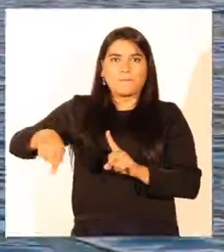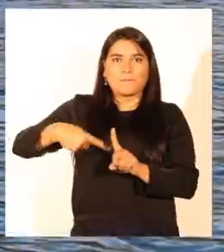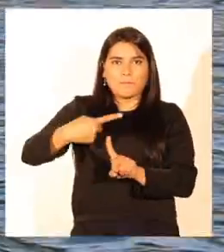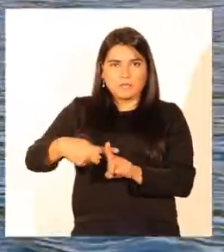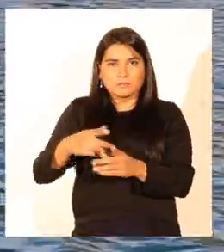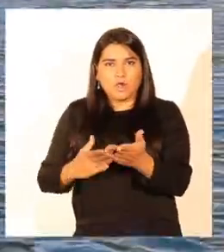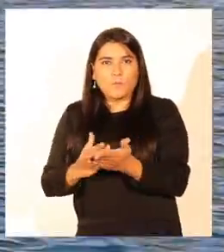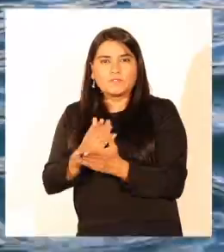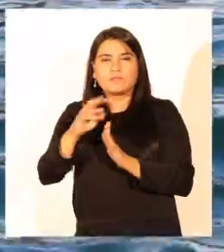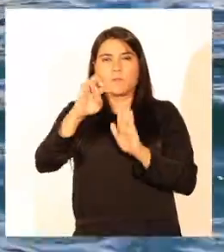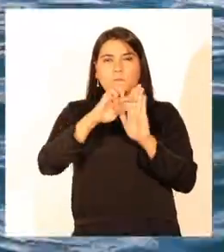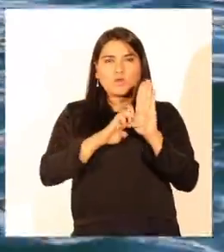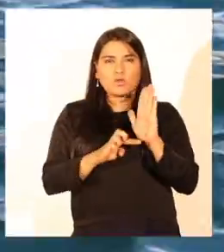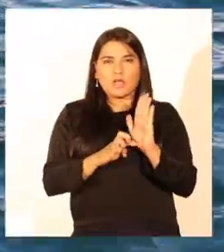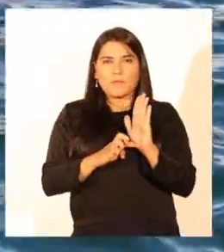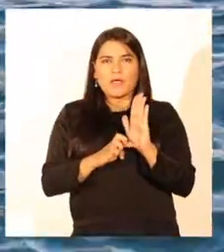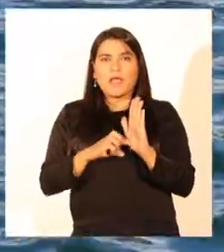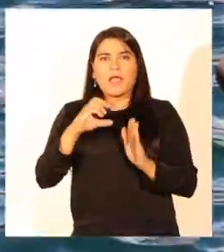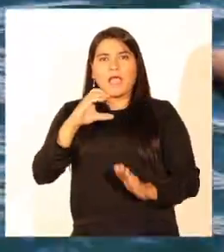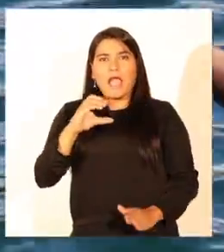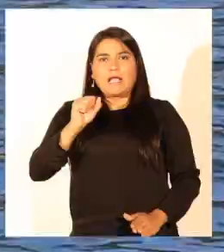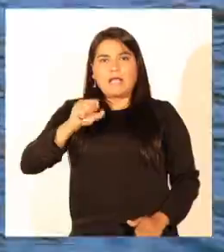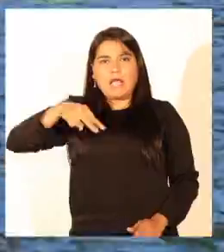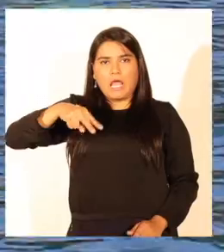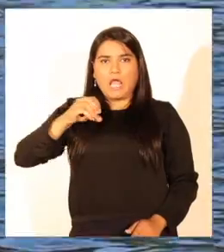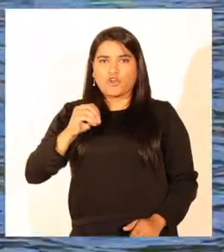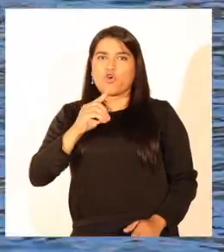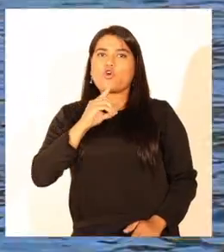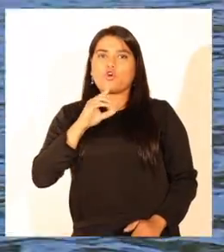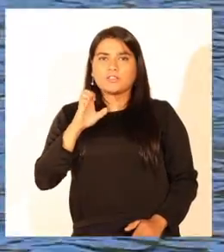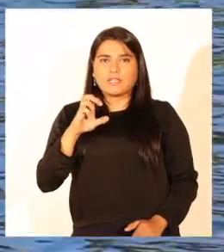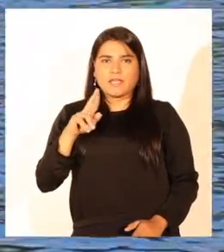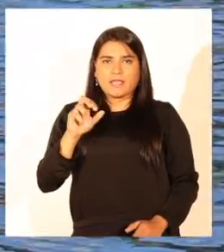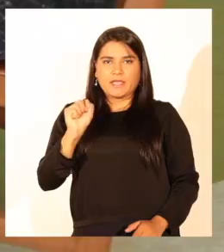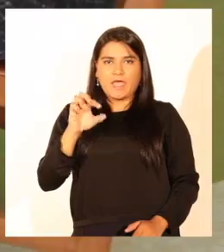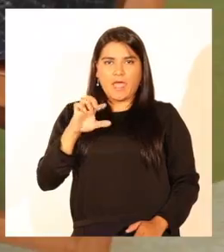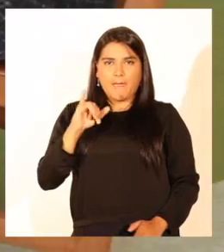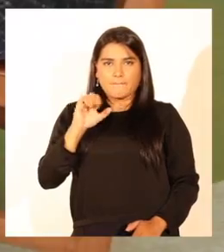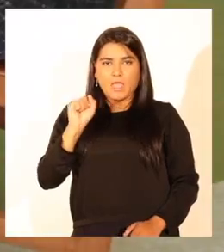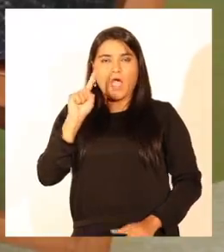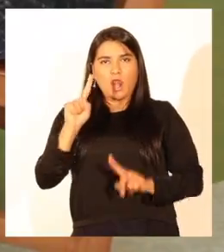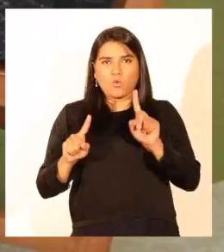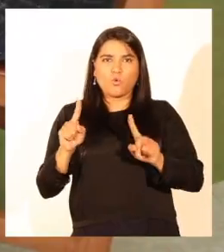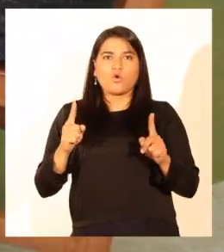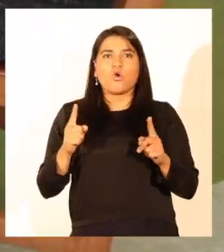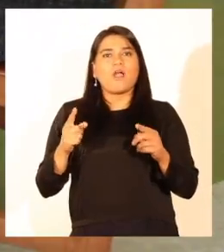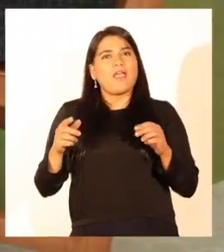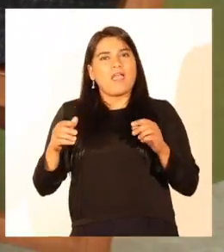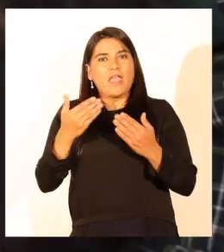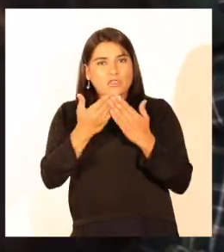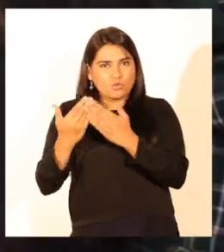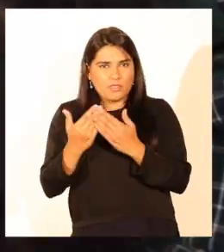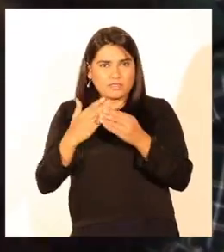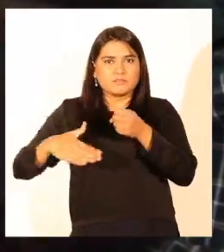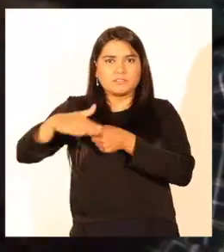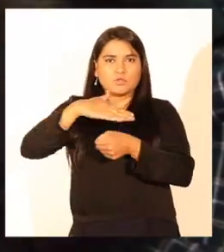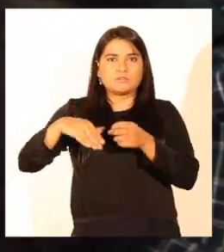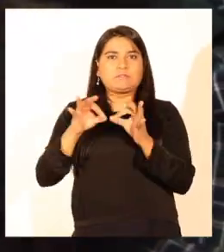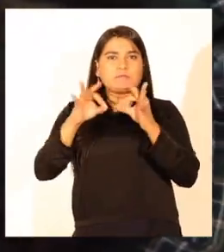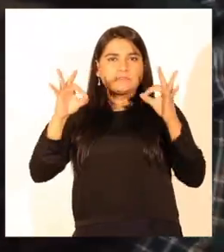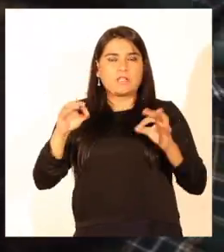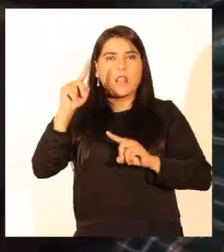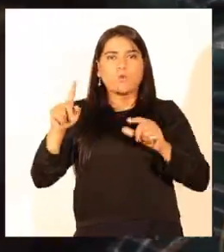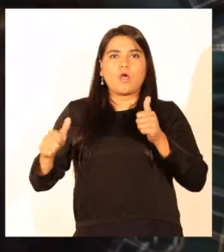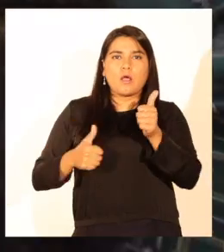ello el inicio del programa de canoterapia para estudiantes en situación especial y el apoyo multidisciplinario para los jardines